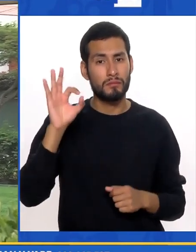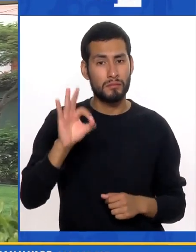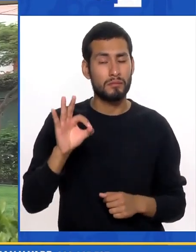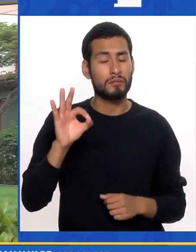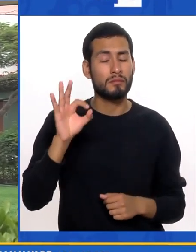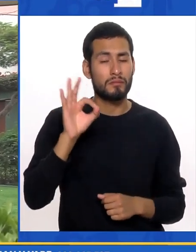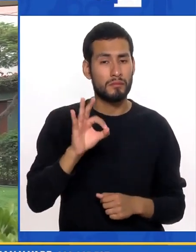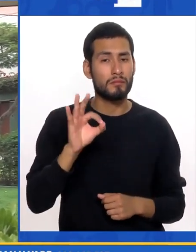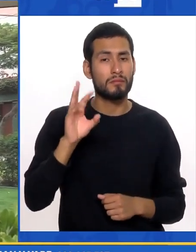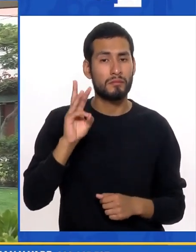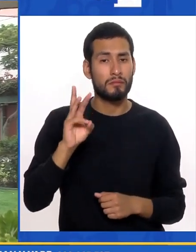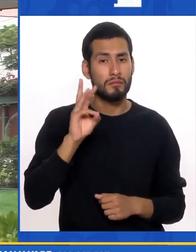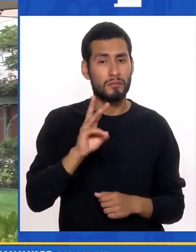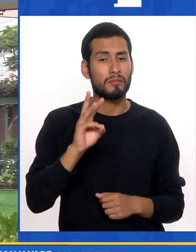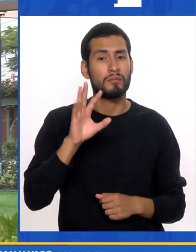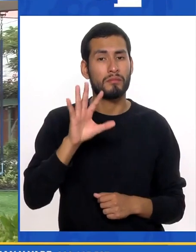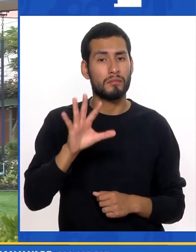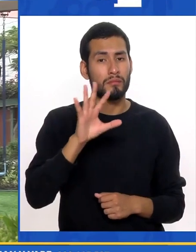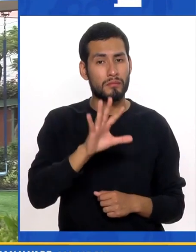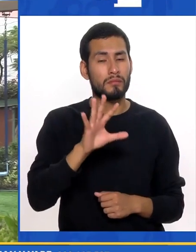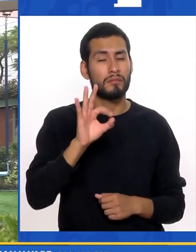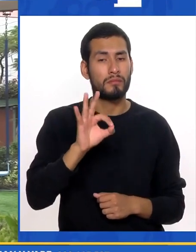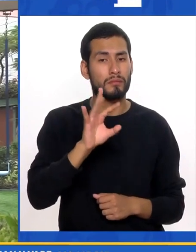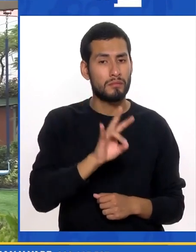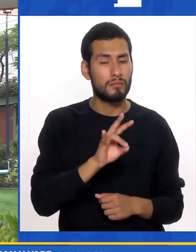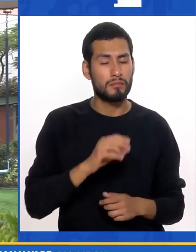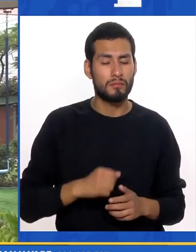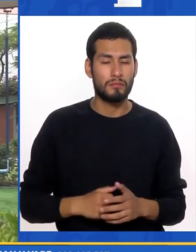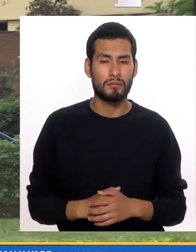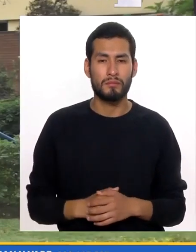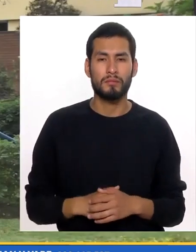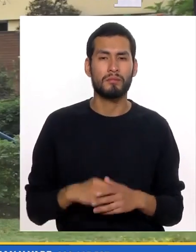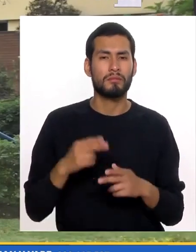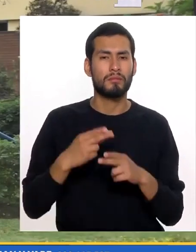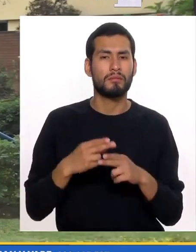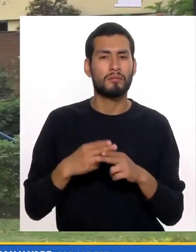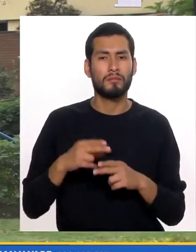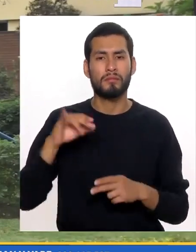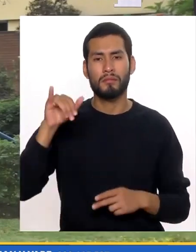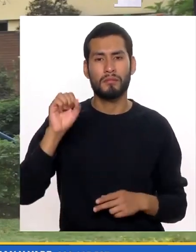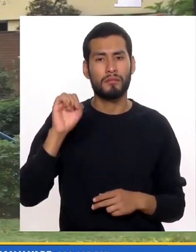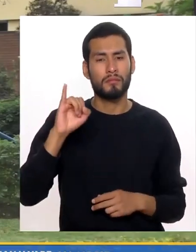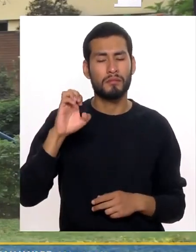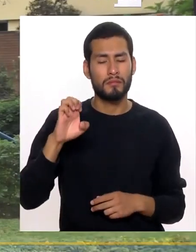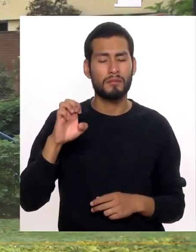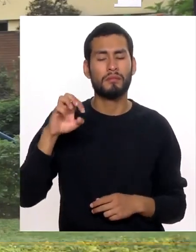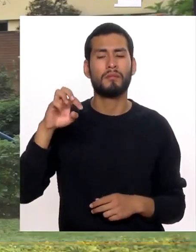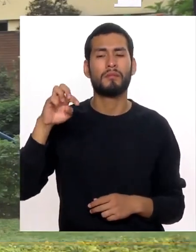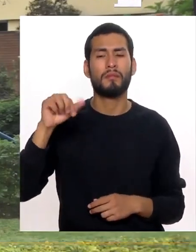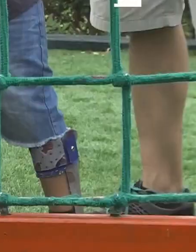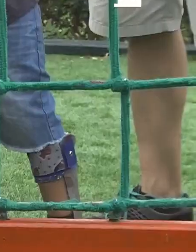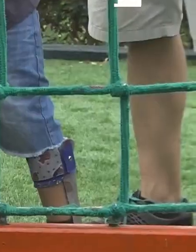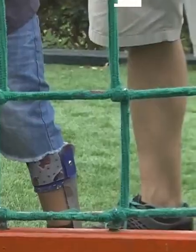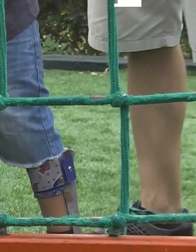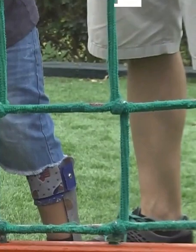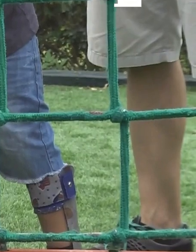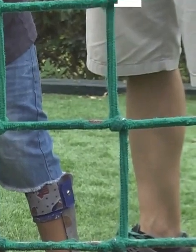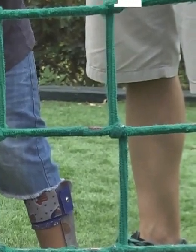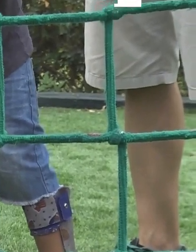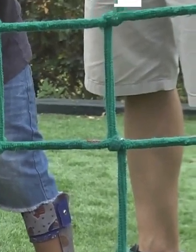999 66 5597 Al nombre De Jessy Paola Nieto Borbos